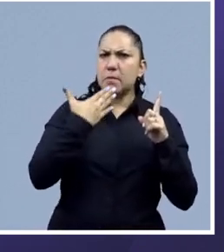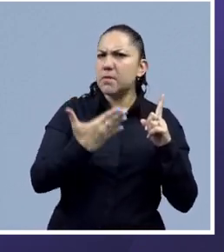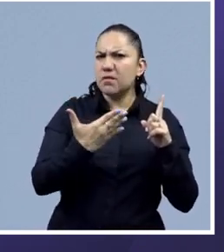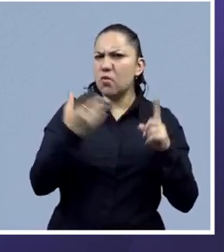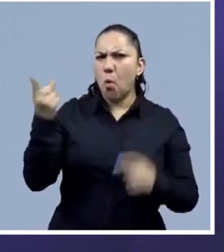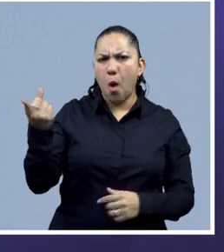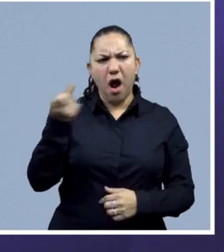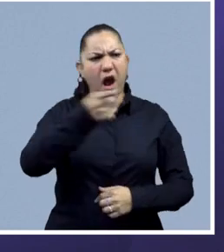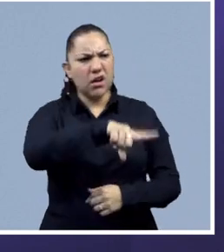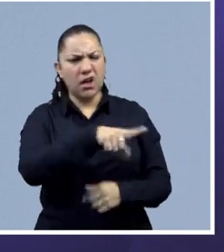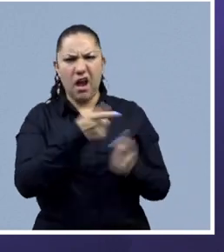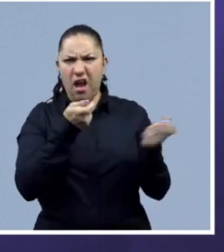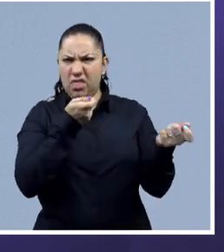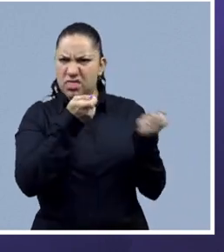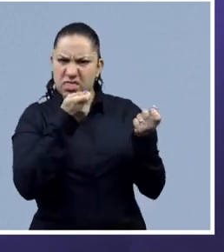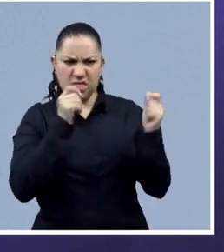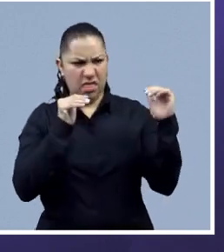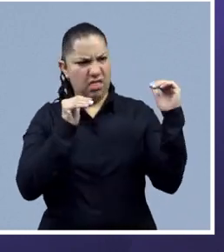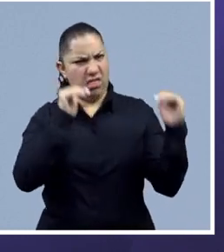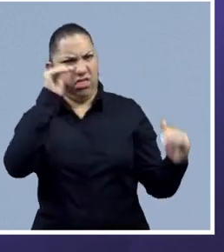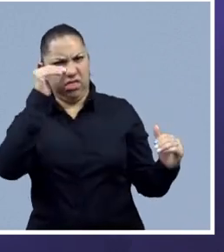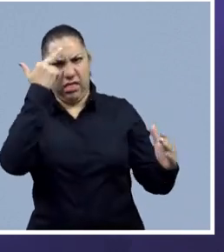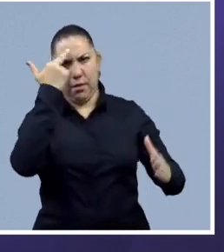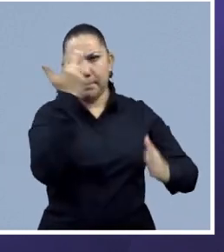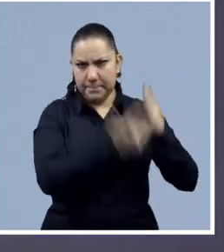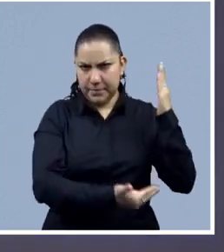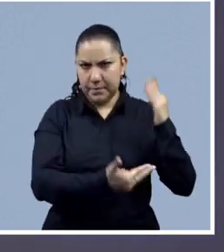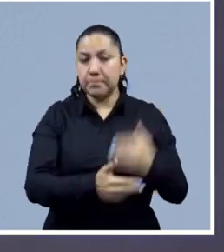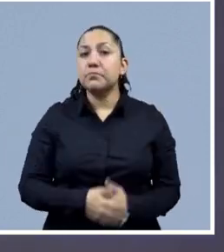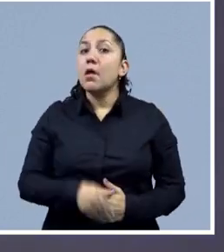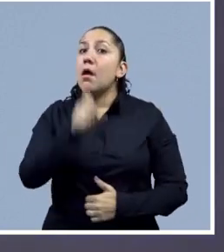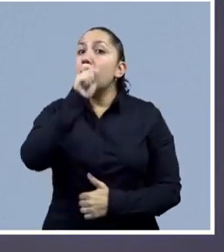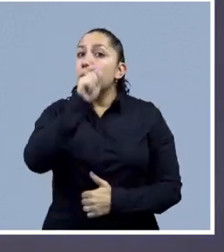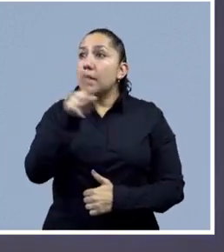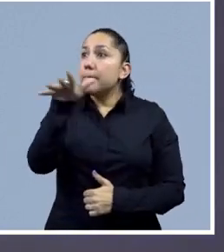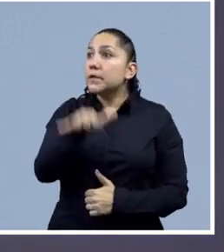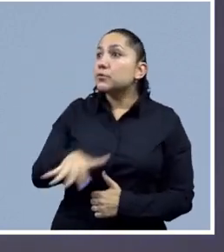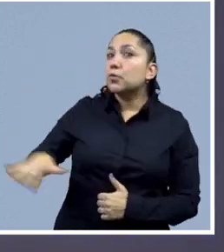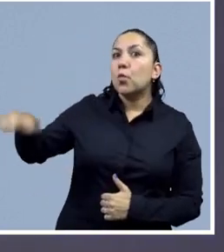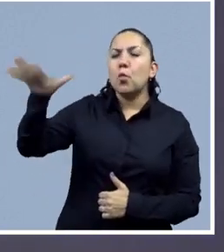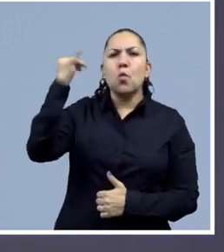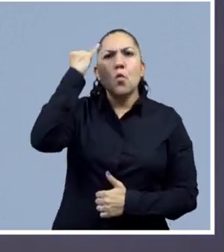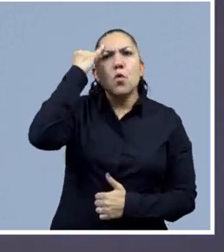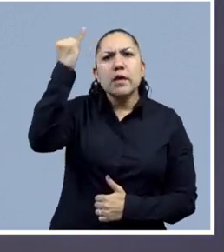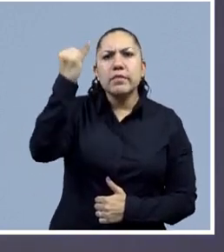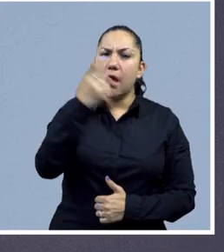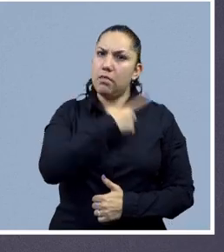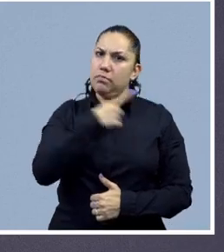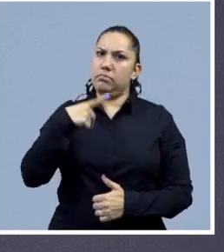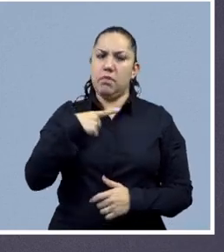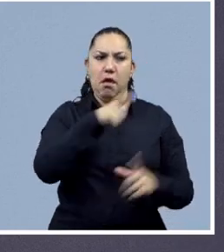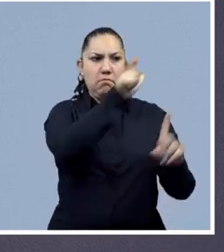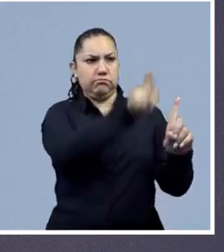intimidada, sometida y dominada por quien la agrede. Asimismo, los estereotipos de género han generado agresiones como la